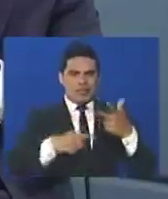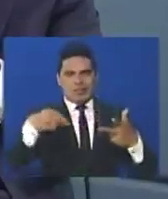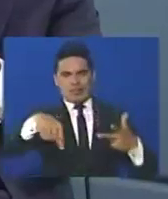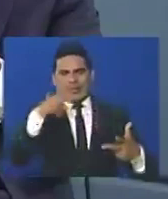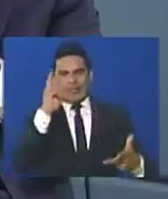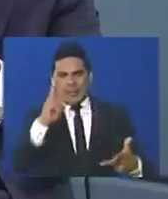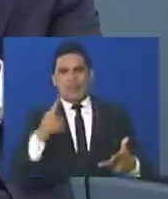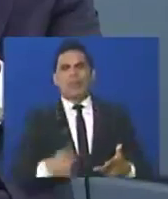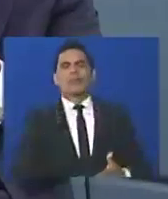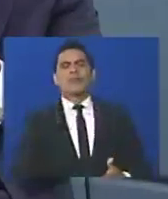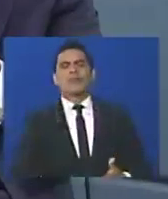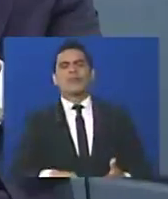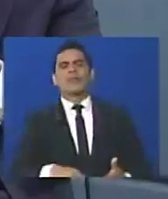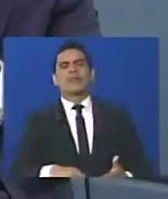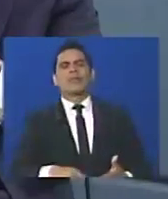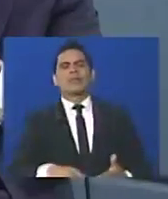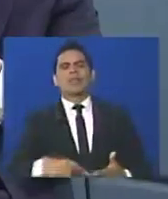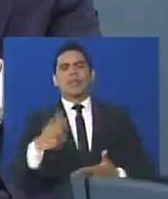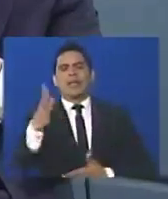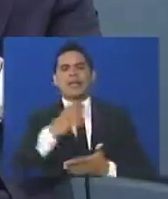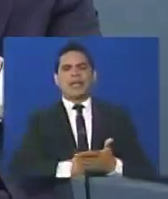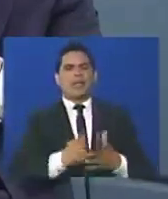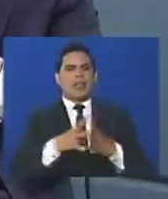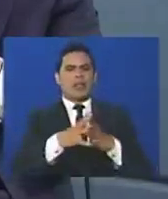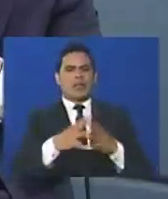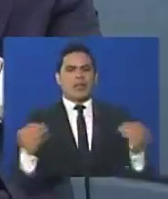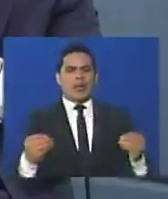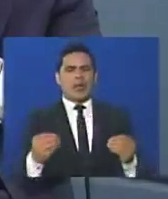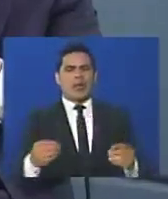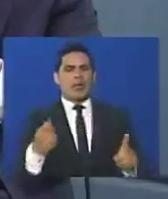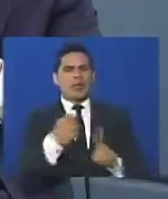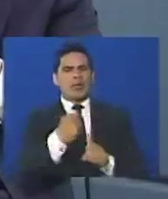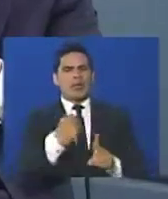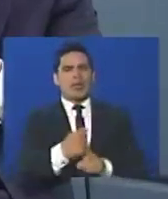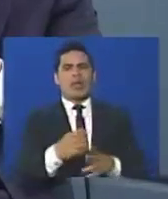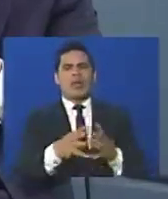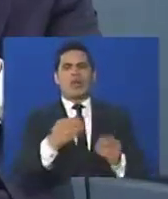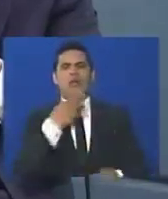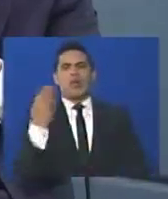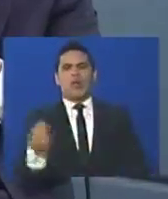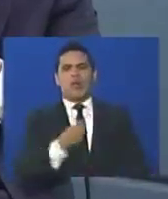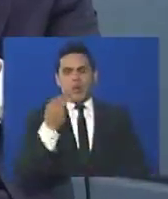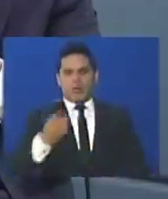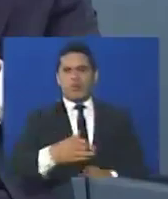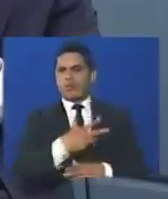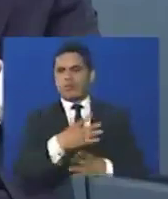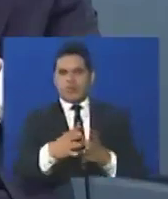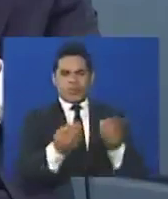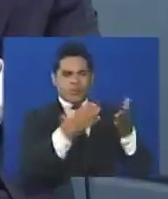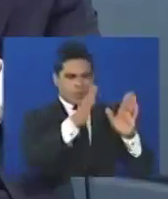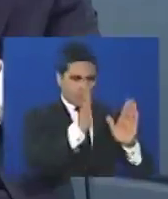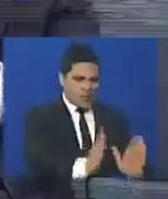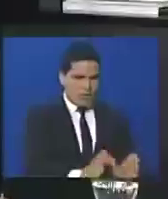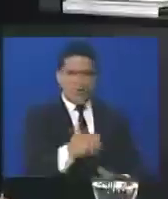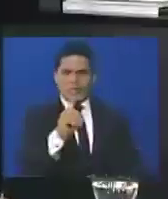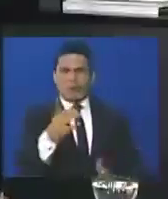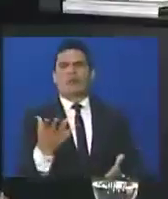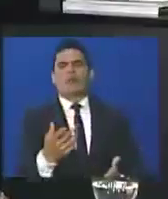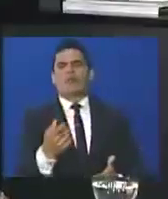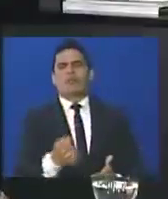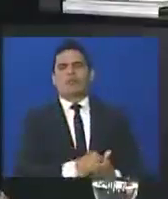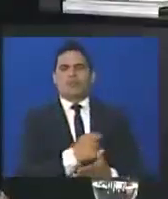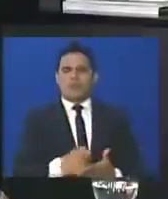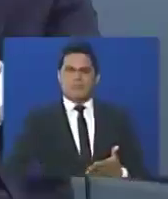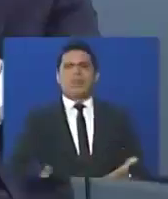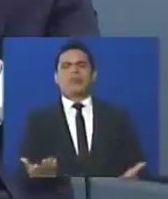que se revoquen, que se quite esas imputaciones que son un acto de arbitrariedad total, eso no puede ser,